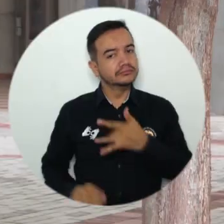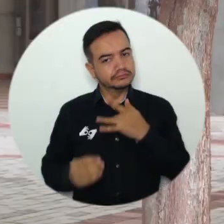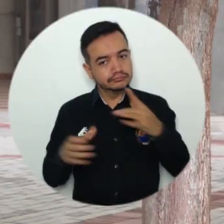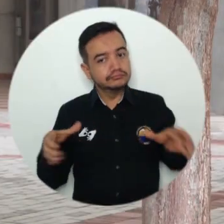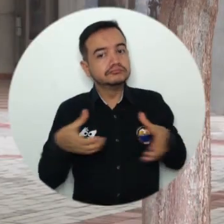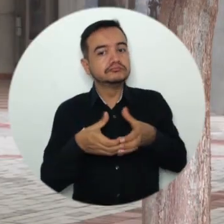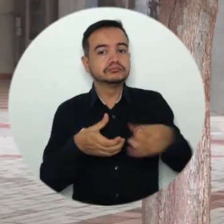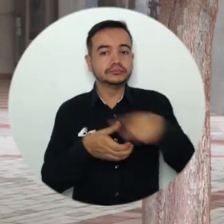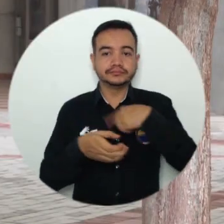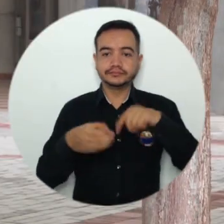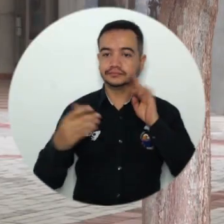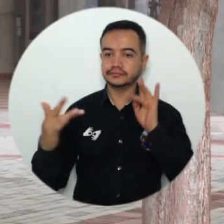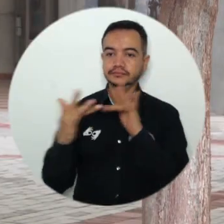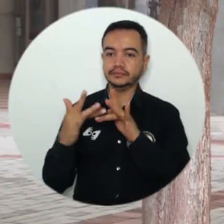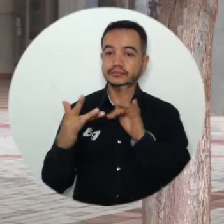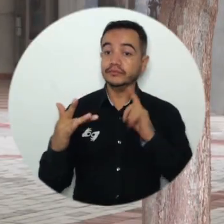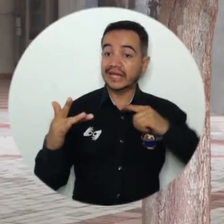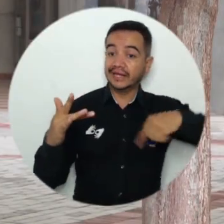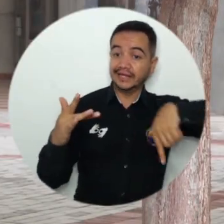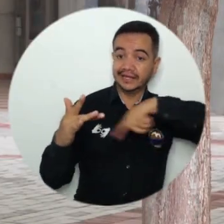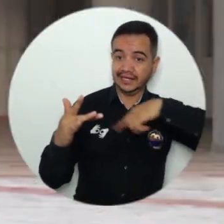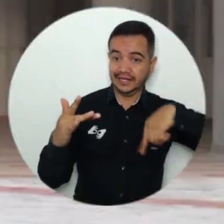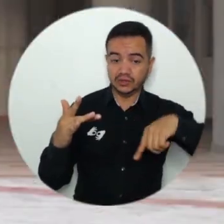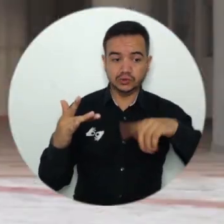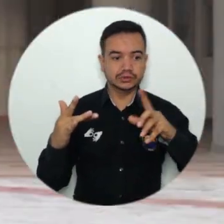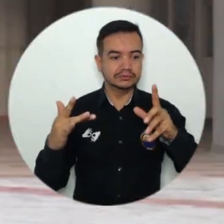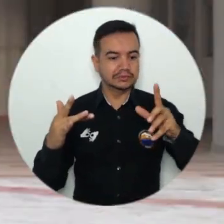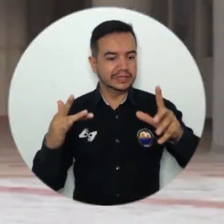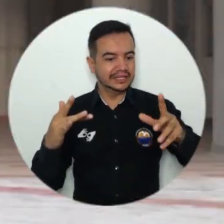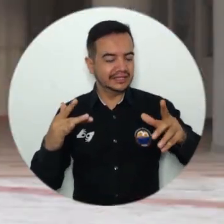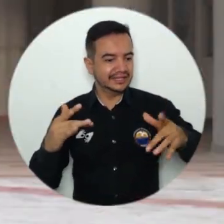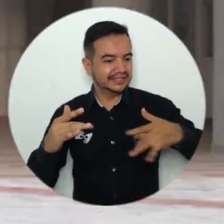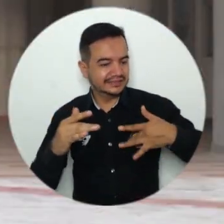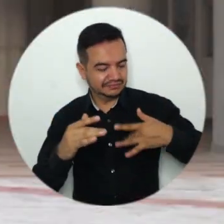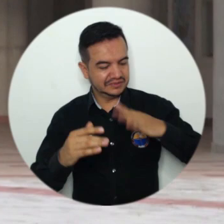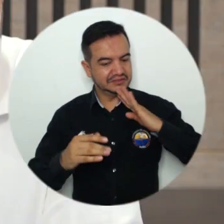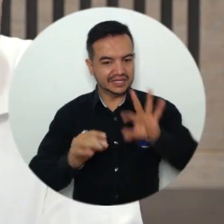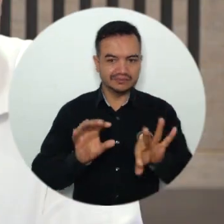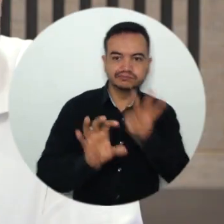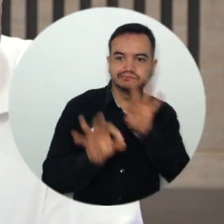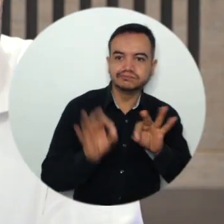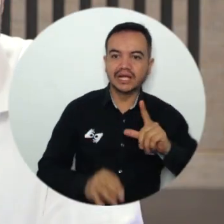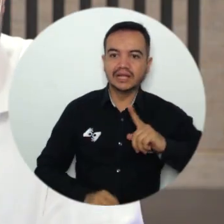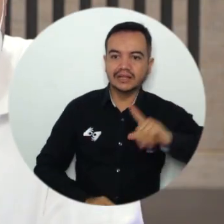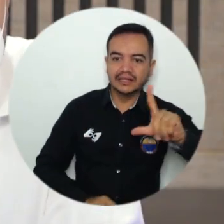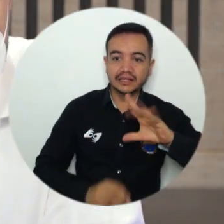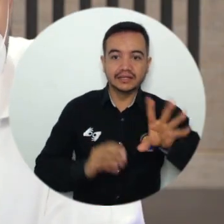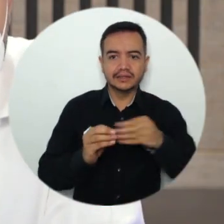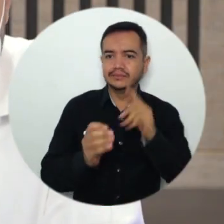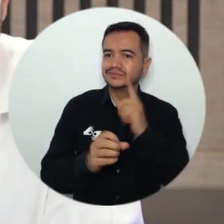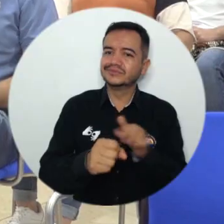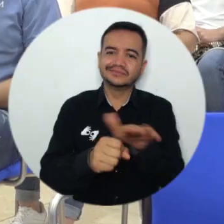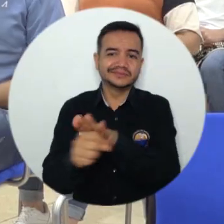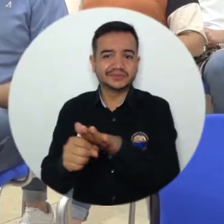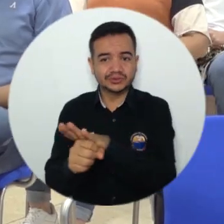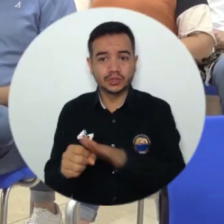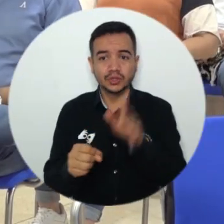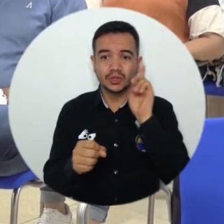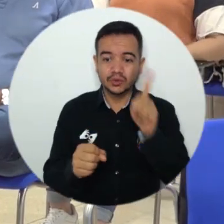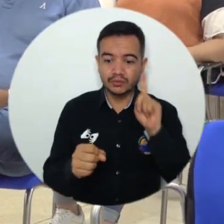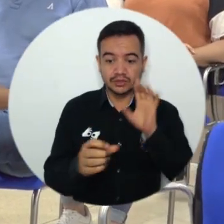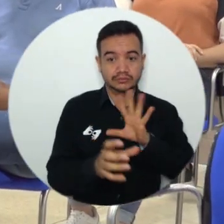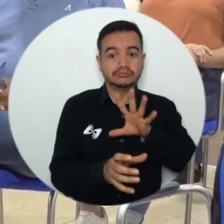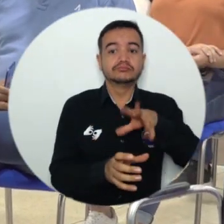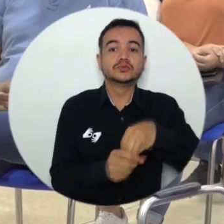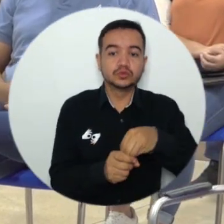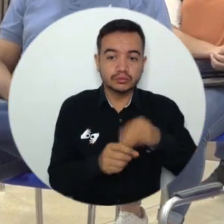para lo que va a representar a los estudiantes y a esta labor de tomar liderazgo en frente a todas las situaciones que significan